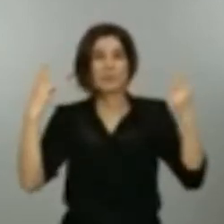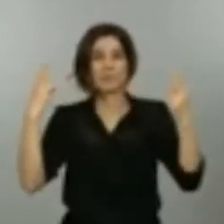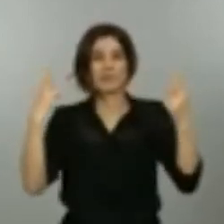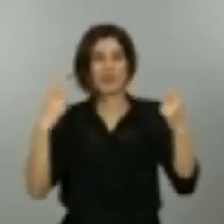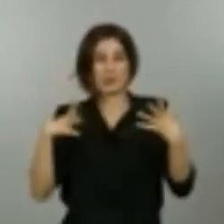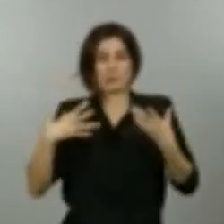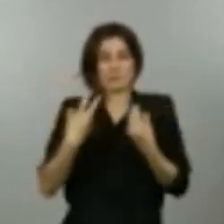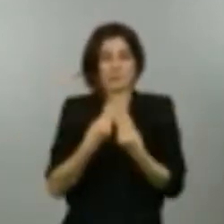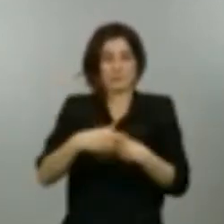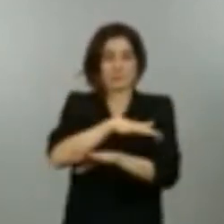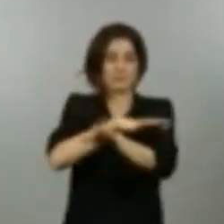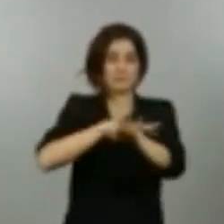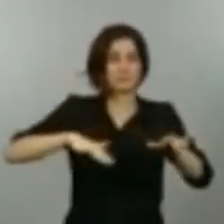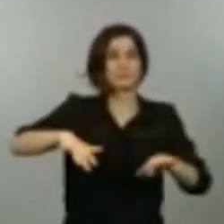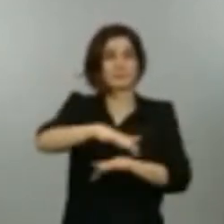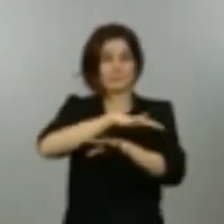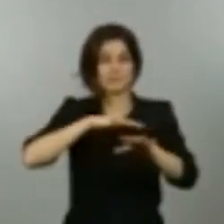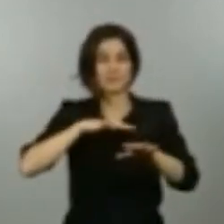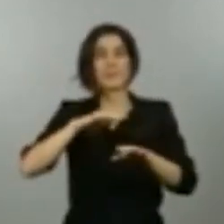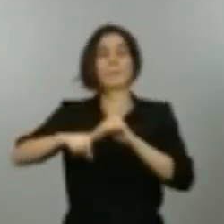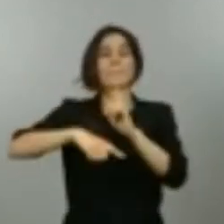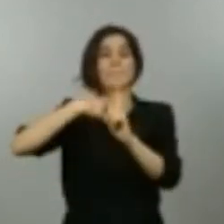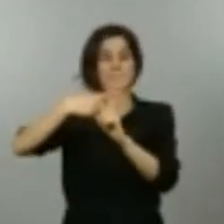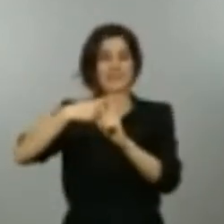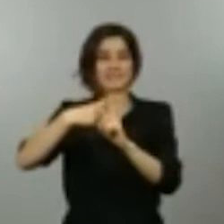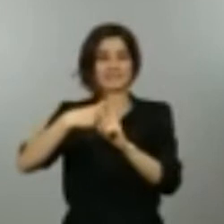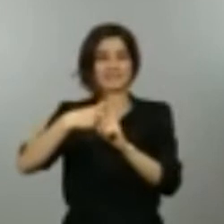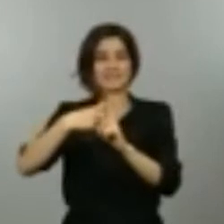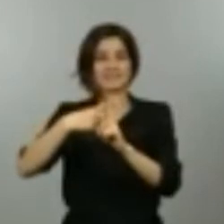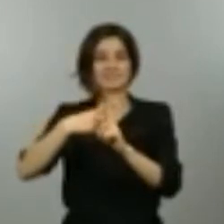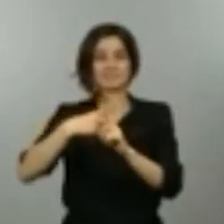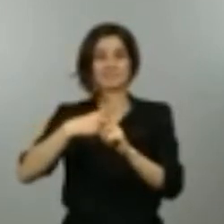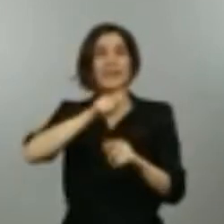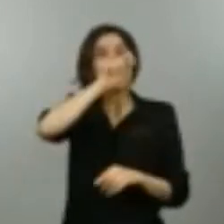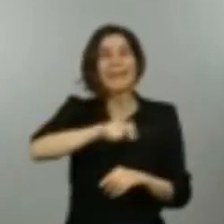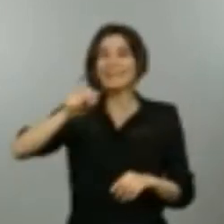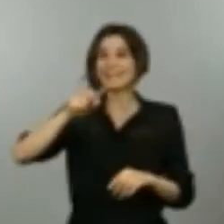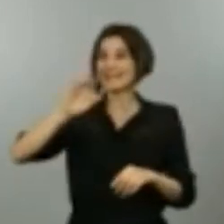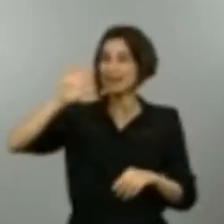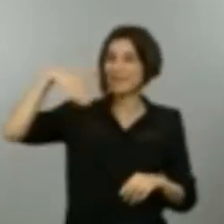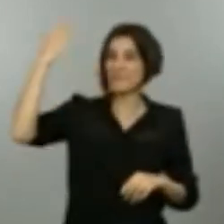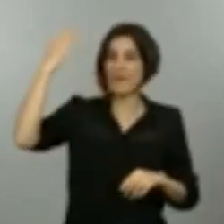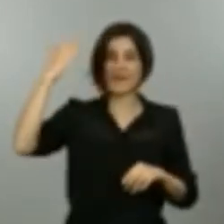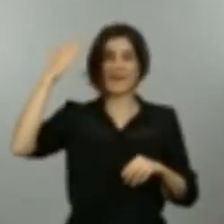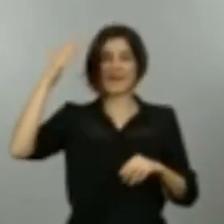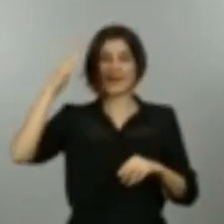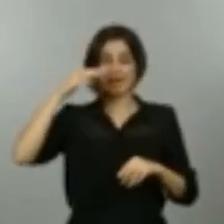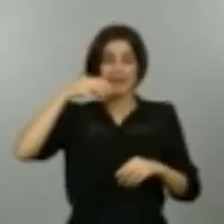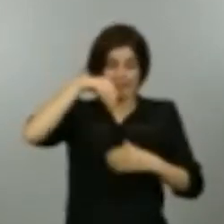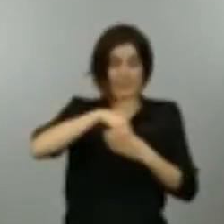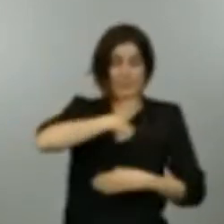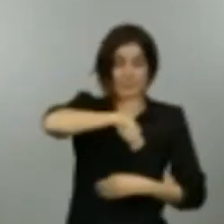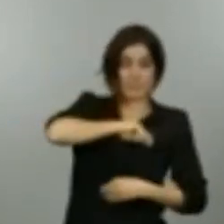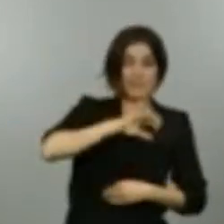así decir, y con intercambio de personas de múltiples lugares nacionales e internacionales muchísimo mayor que el resto del